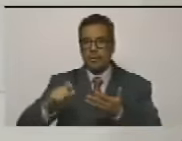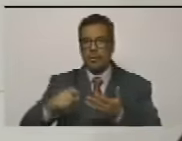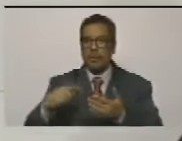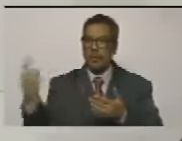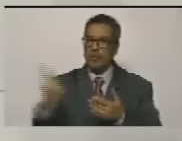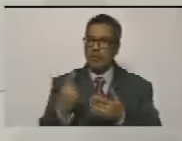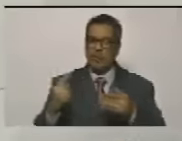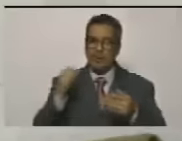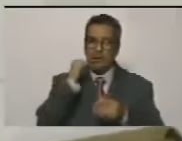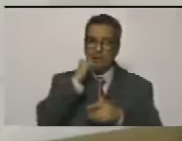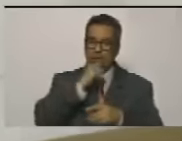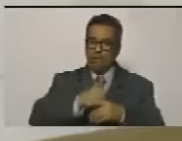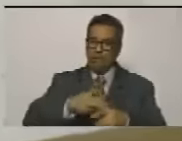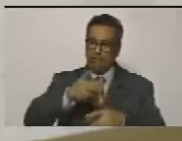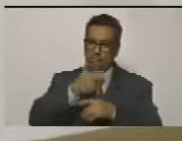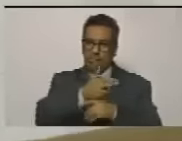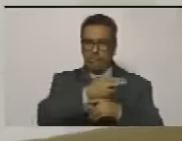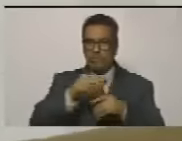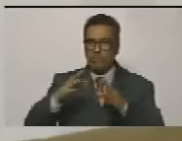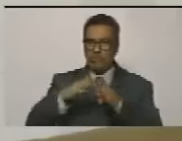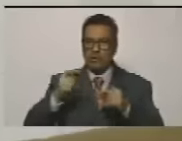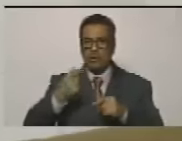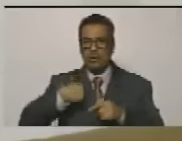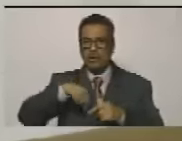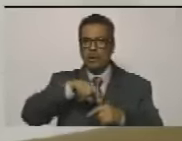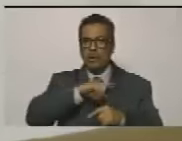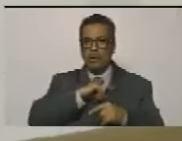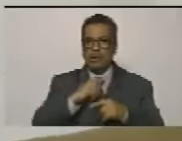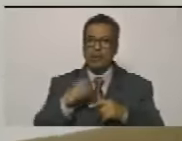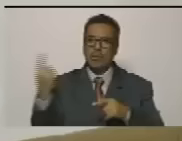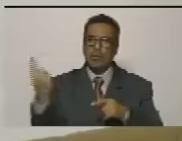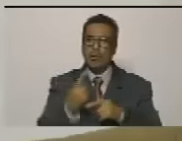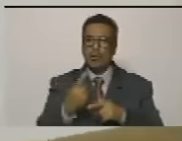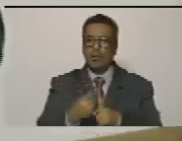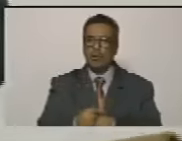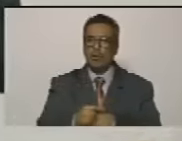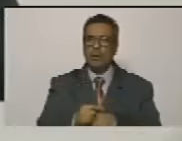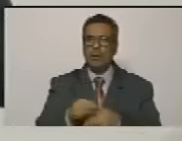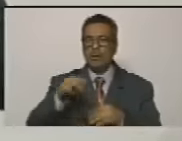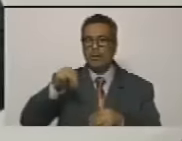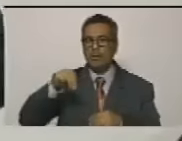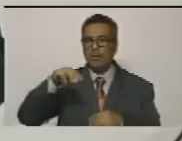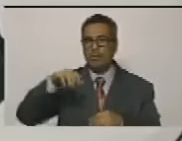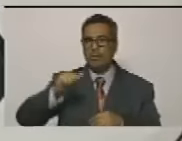nos vinieran a matar a todos nosotros cuando desembarcaran por las costas de Macuto